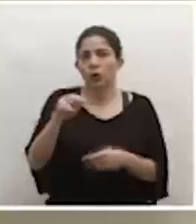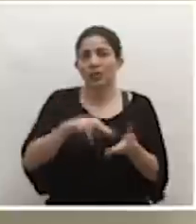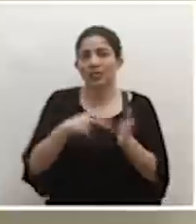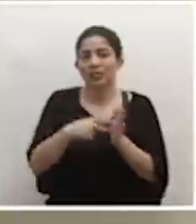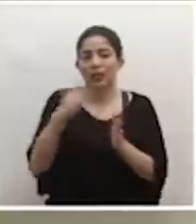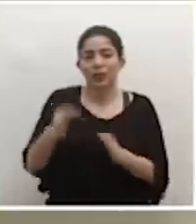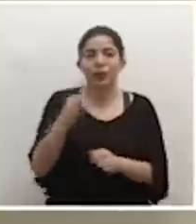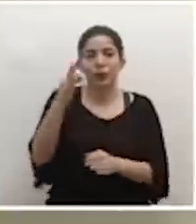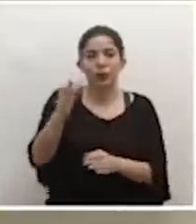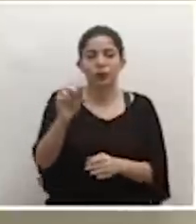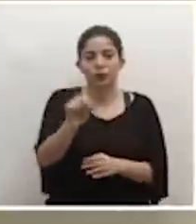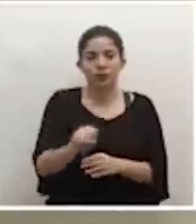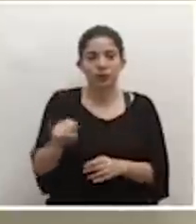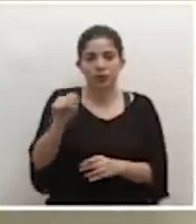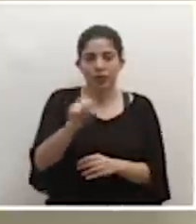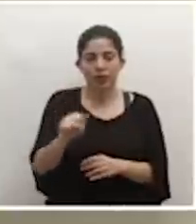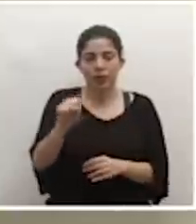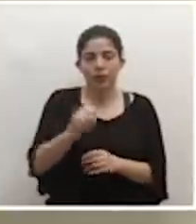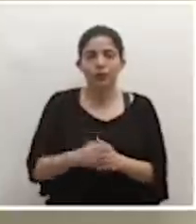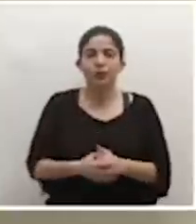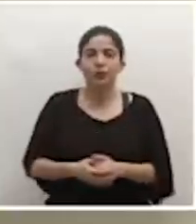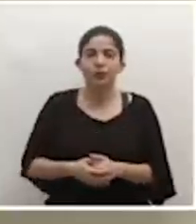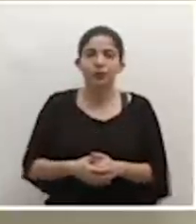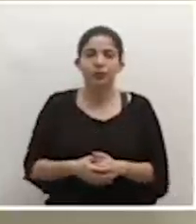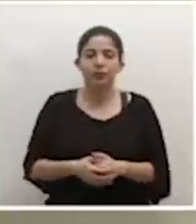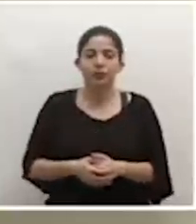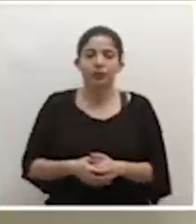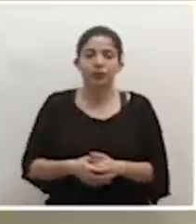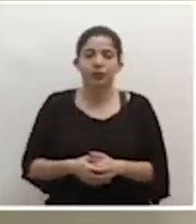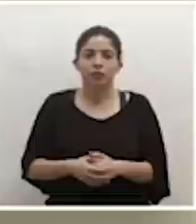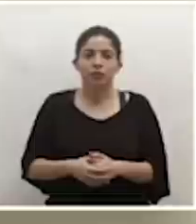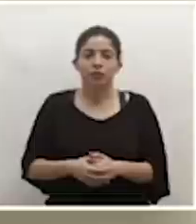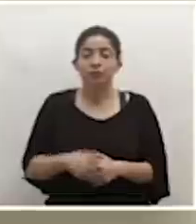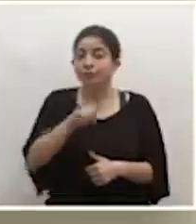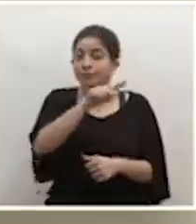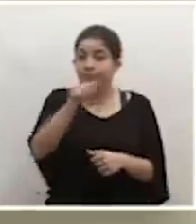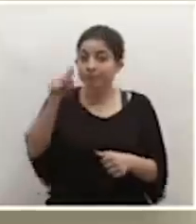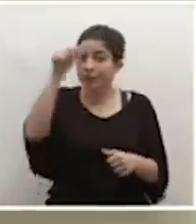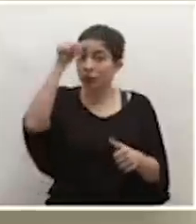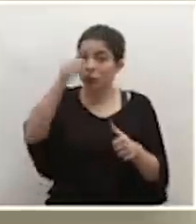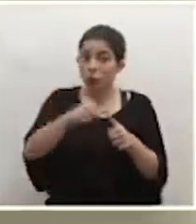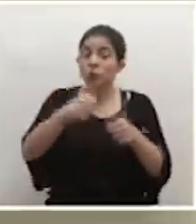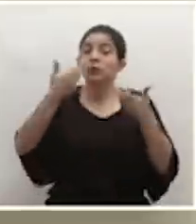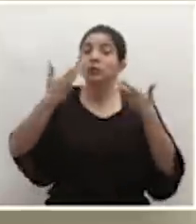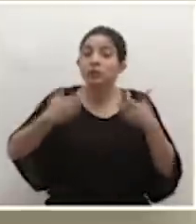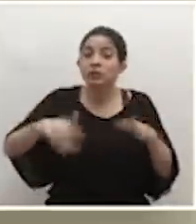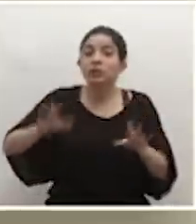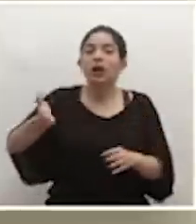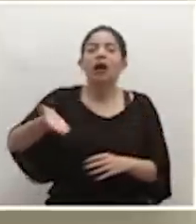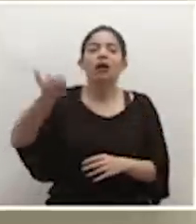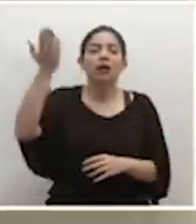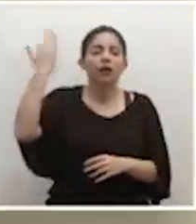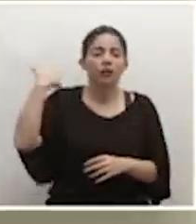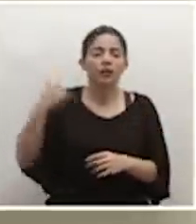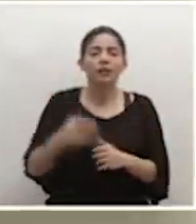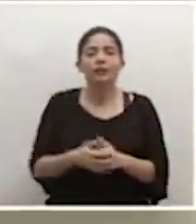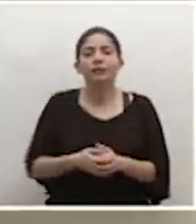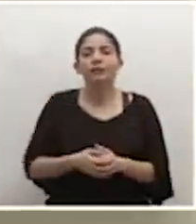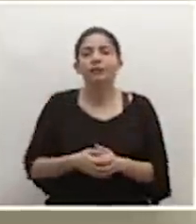o sea, el sábado que sigue. Recordemos que habíamos tenido ya toda una